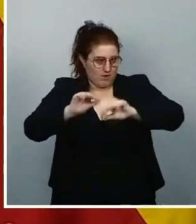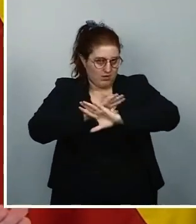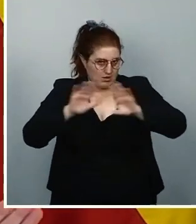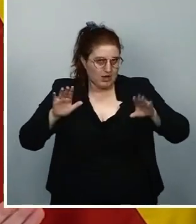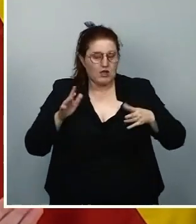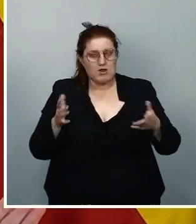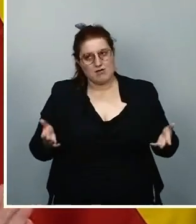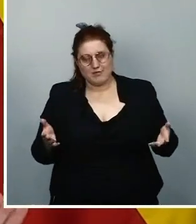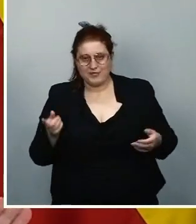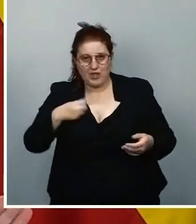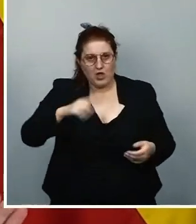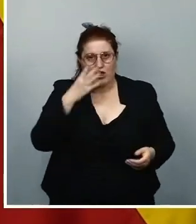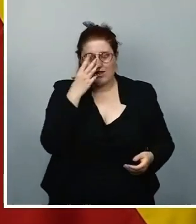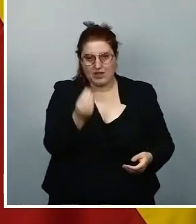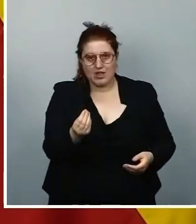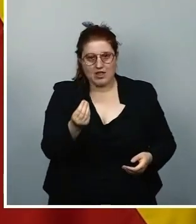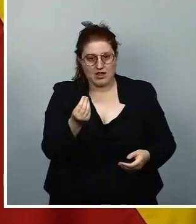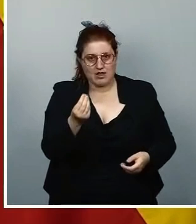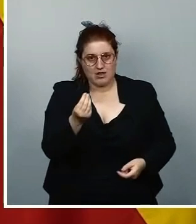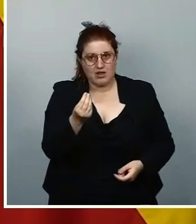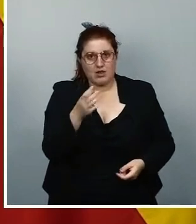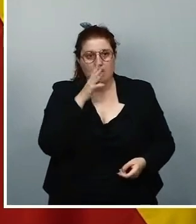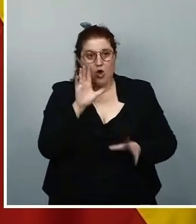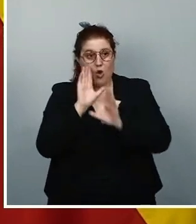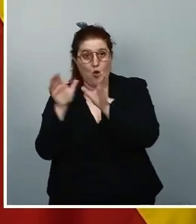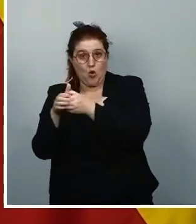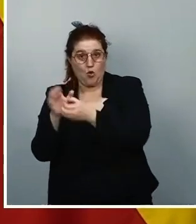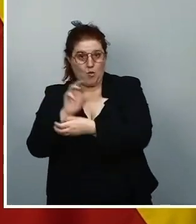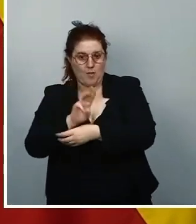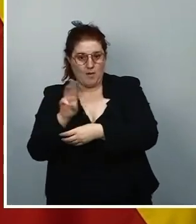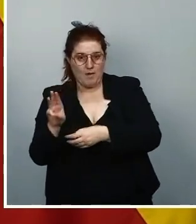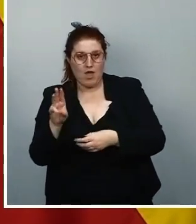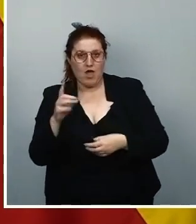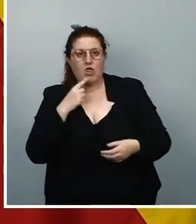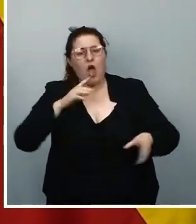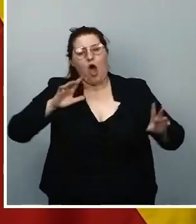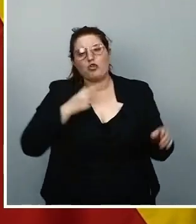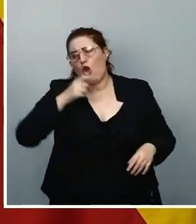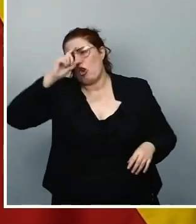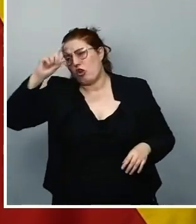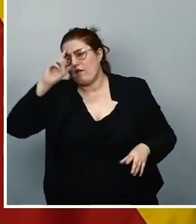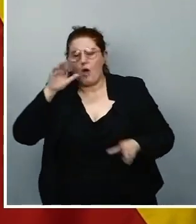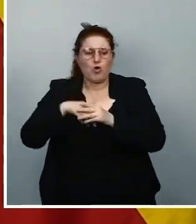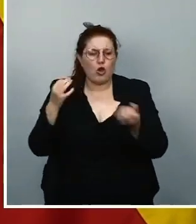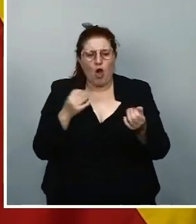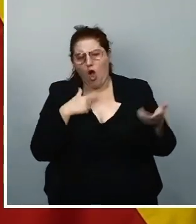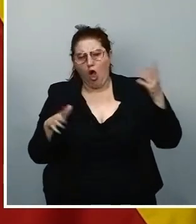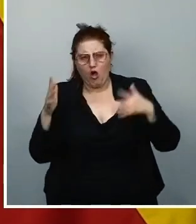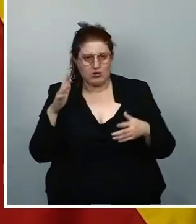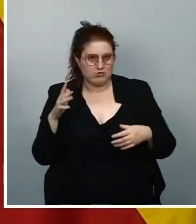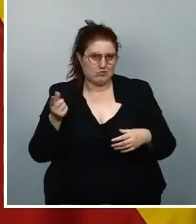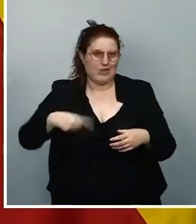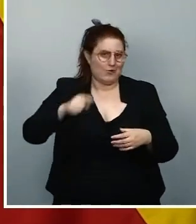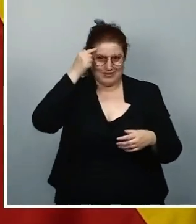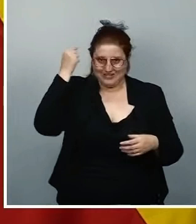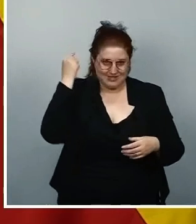ustedes que difícilmente, es decir, desde luego el Partido Popular aquí no puede decir que no sabía lo que estaban votando. Claro que lo saben,